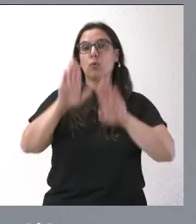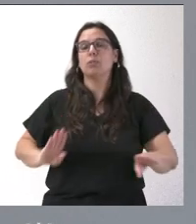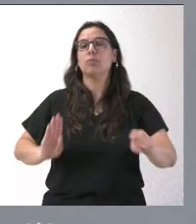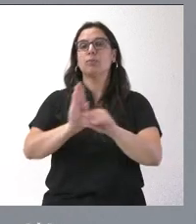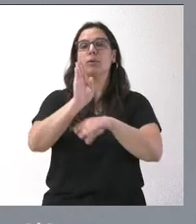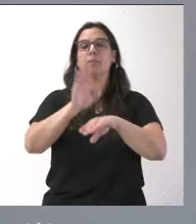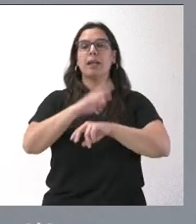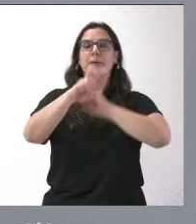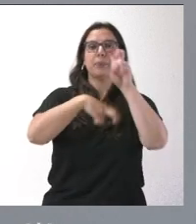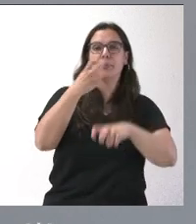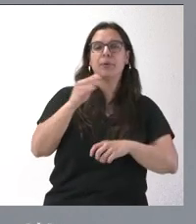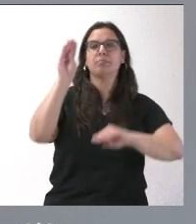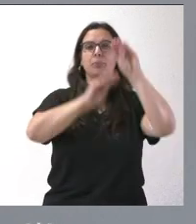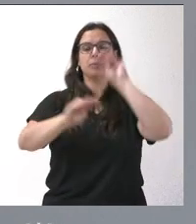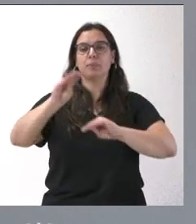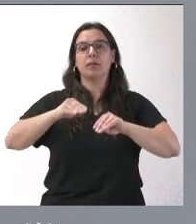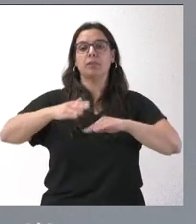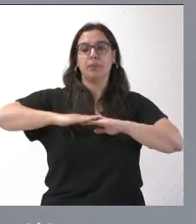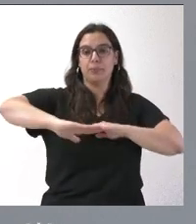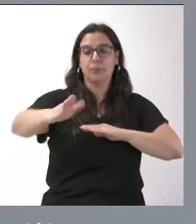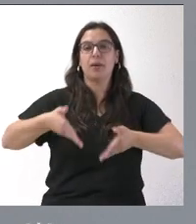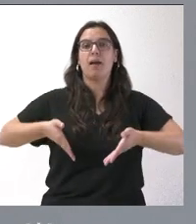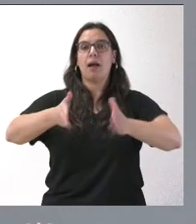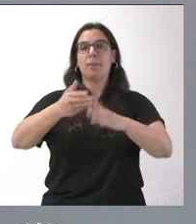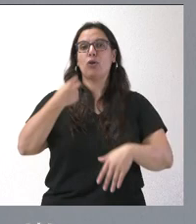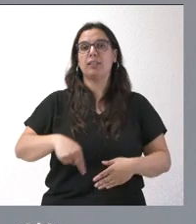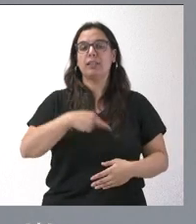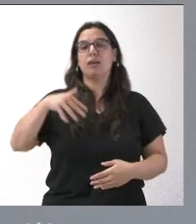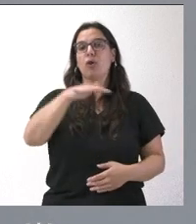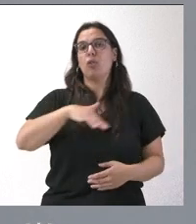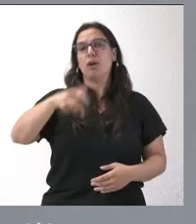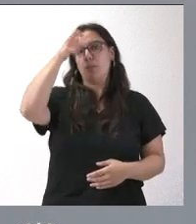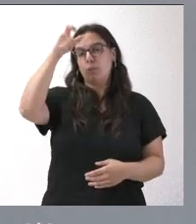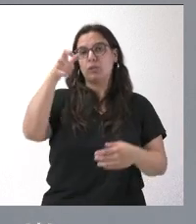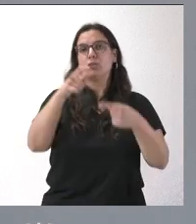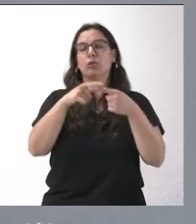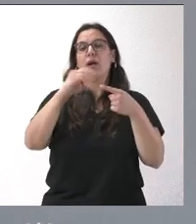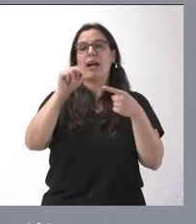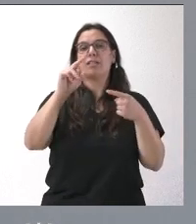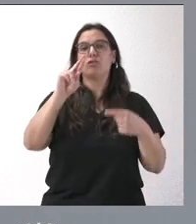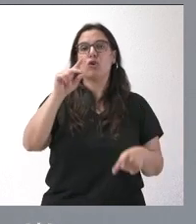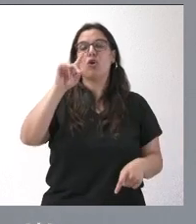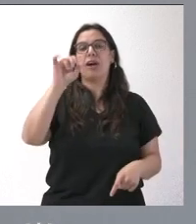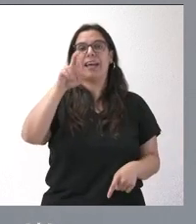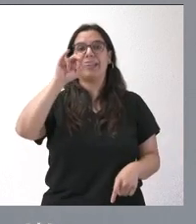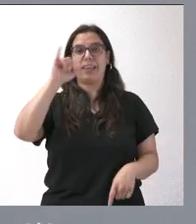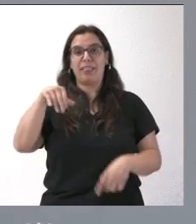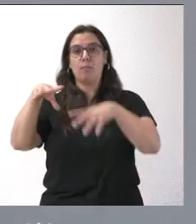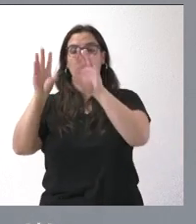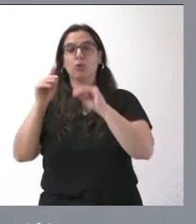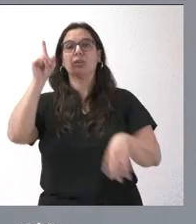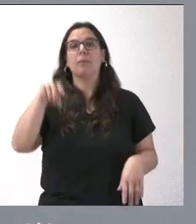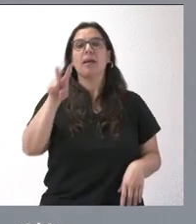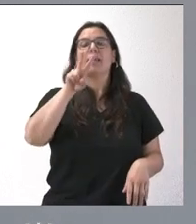renovar y restaurar la pavimentación de tramos del Camino de Santiago, a su paso por las localidades de Castrojeriz, en Burgos, y Villafranca del Bierzo,